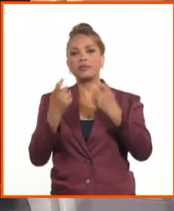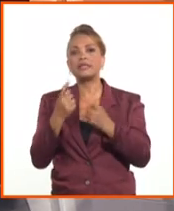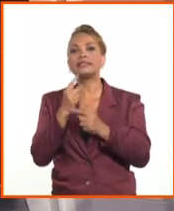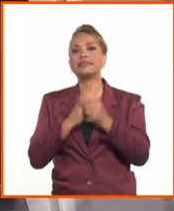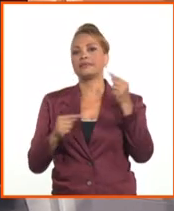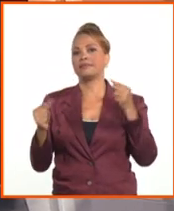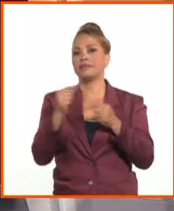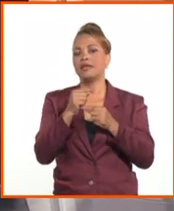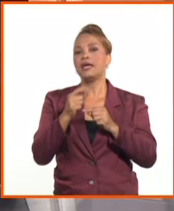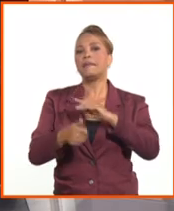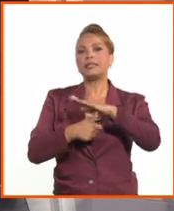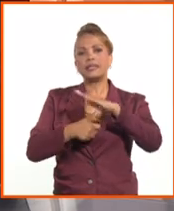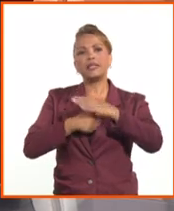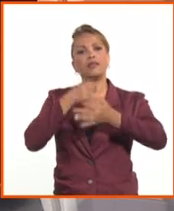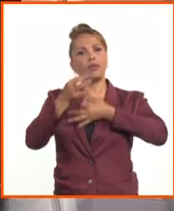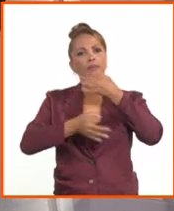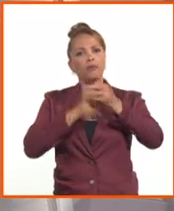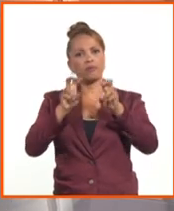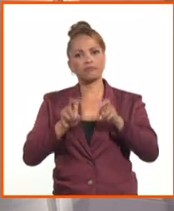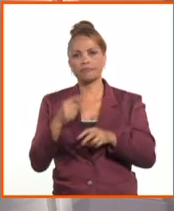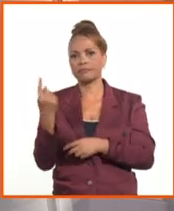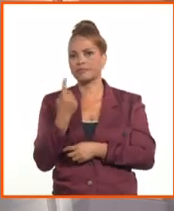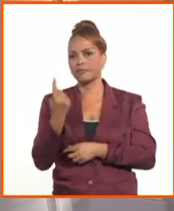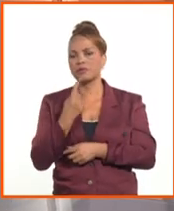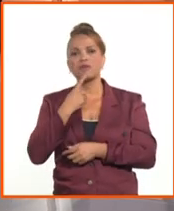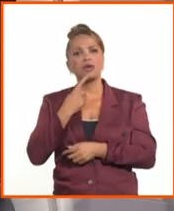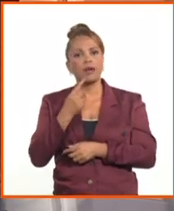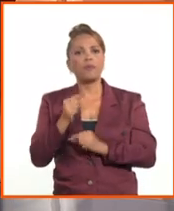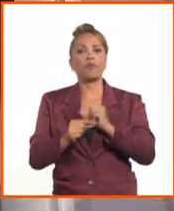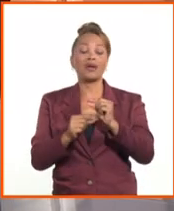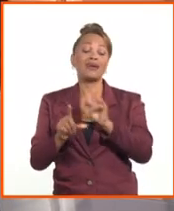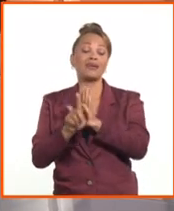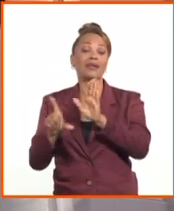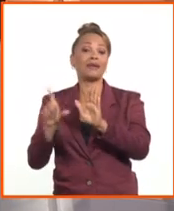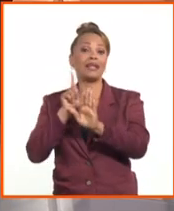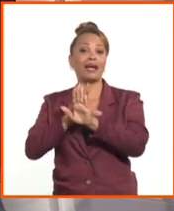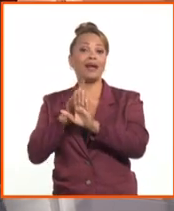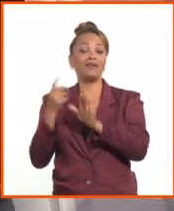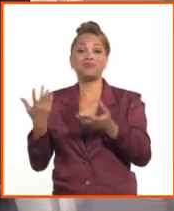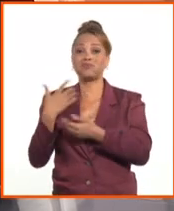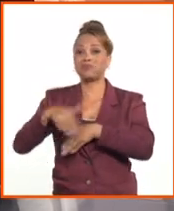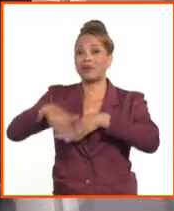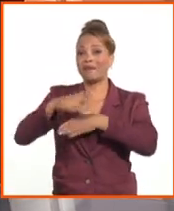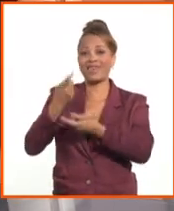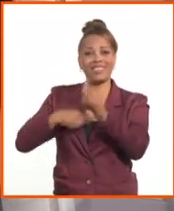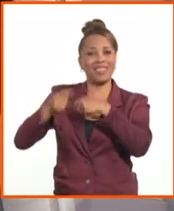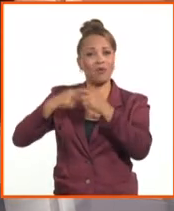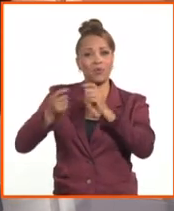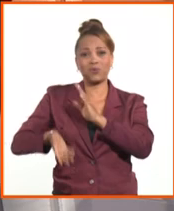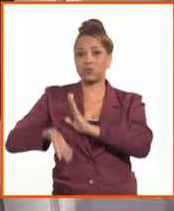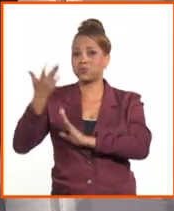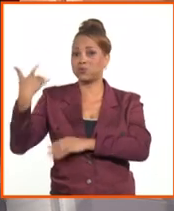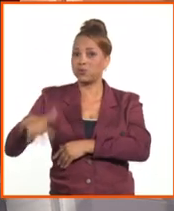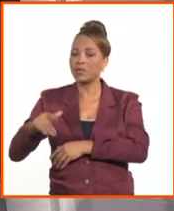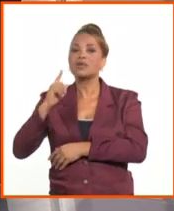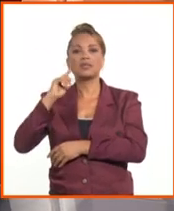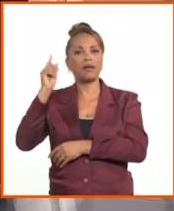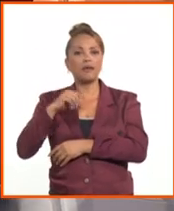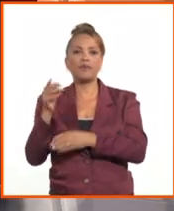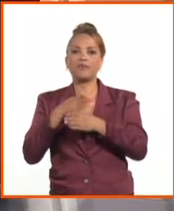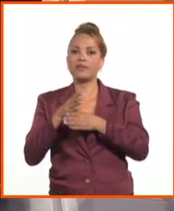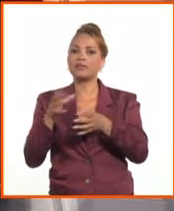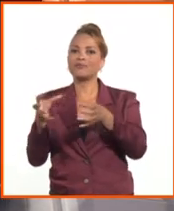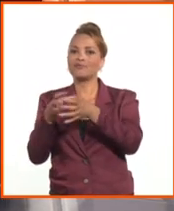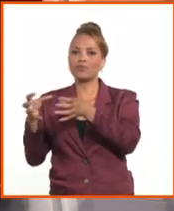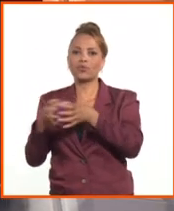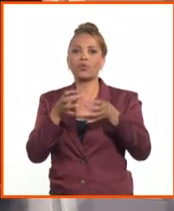lo planteó también en la Asamblea Nacional, que ha proliferado un mercado ilegal, informal, ilegal, donde sabemos que hay un conjunto de operaciones de canje